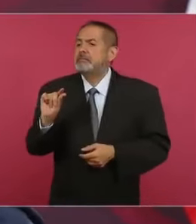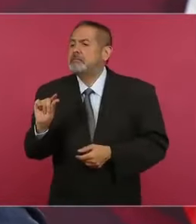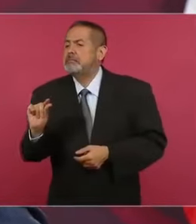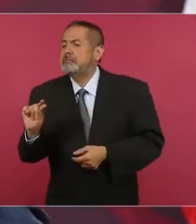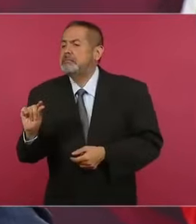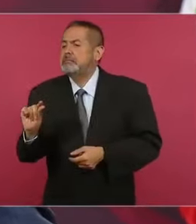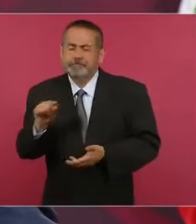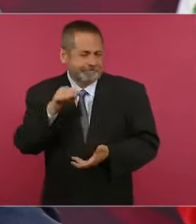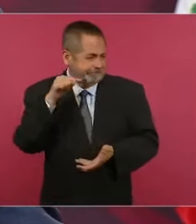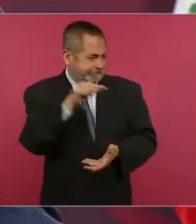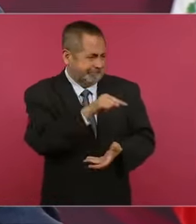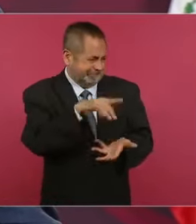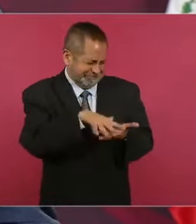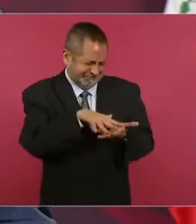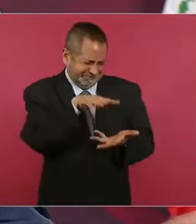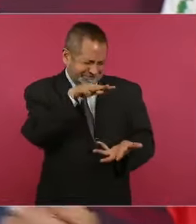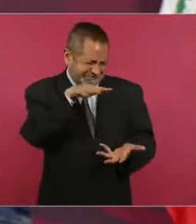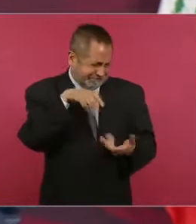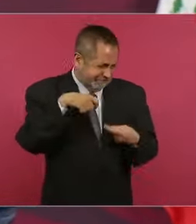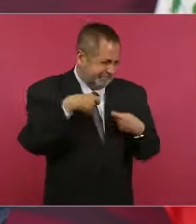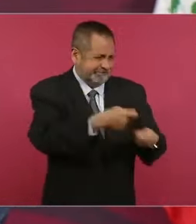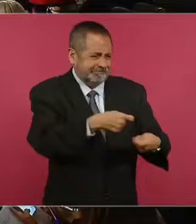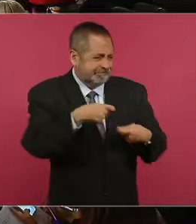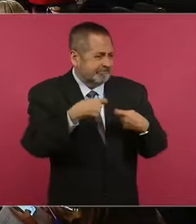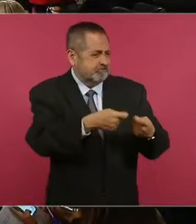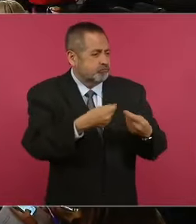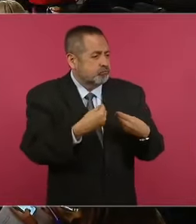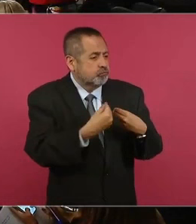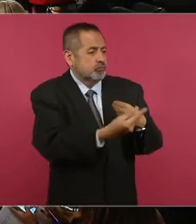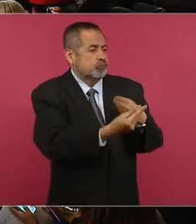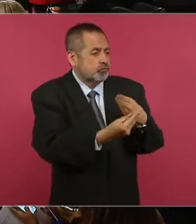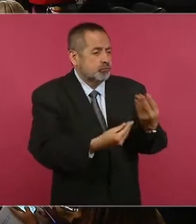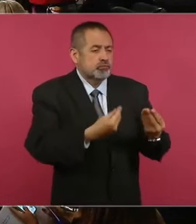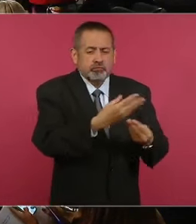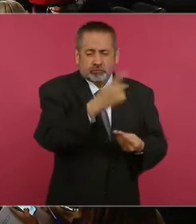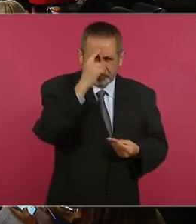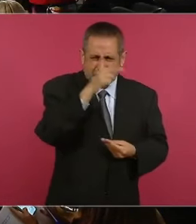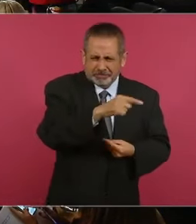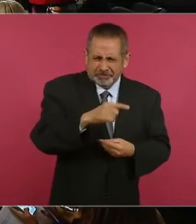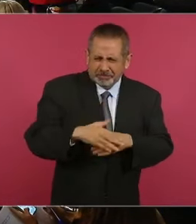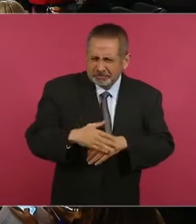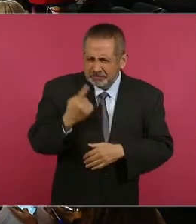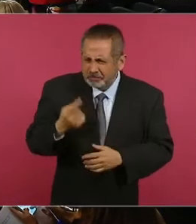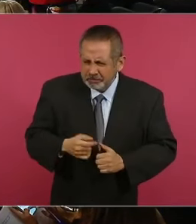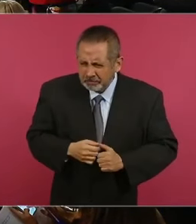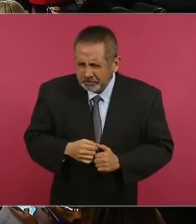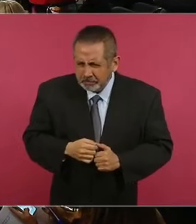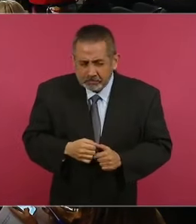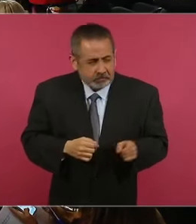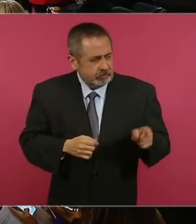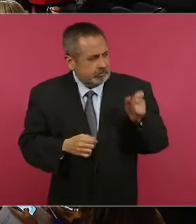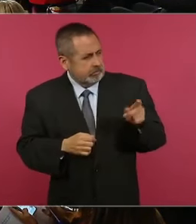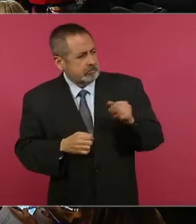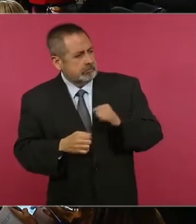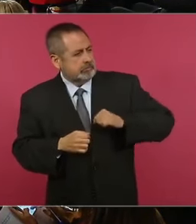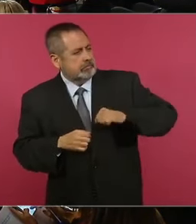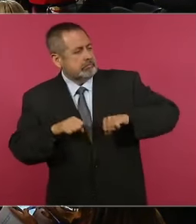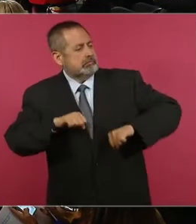de la población? ¿Por qué hay privilegios?